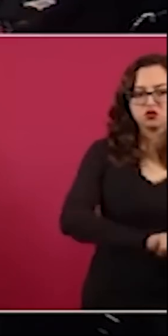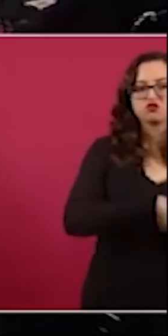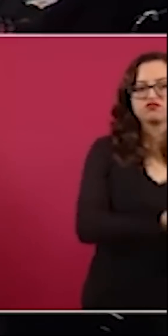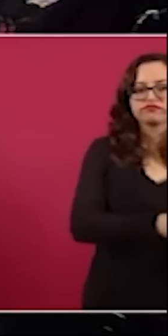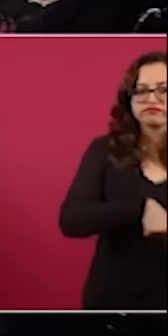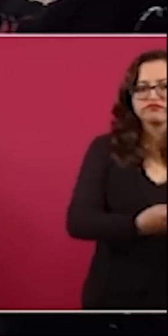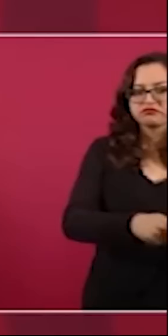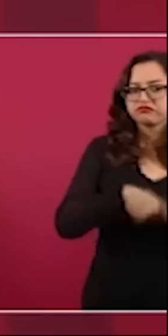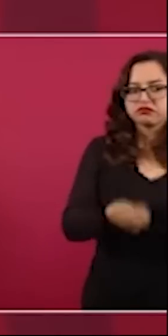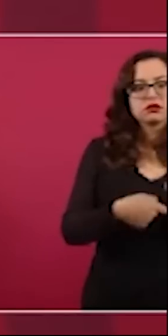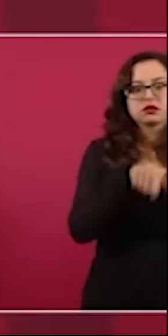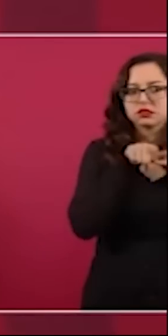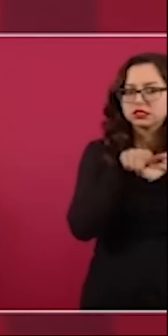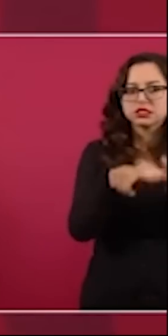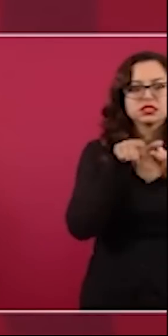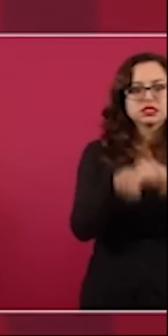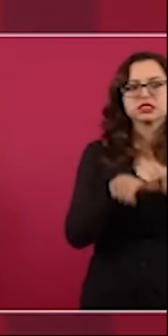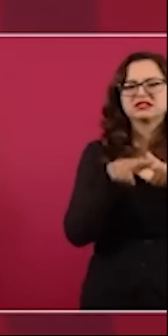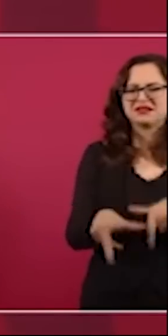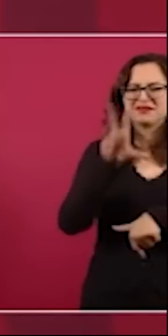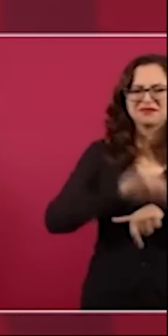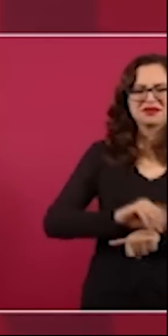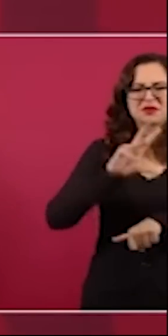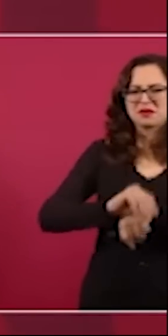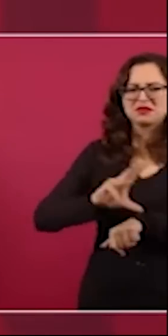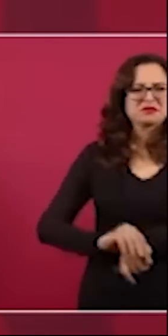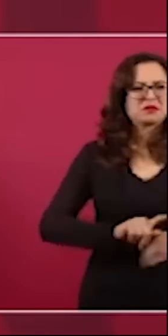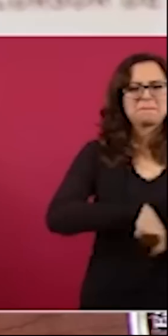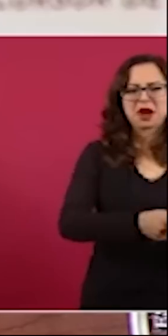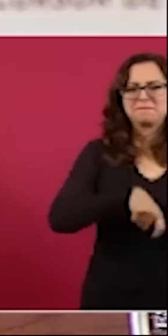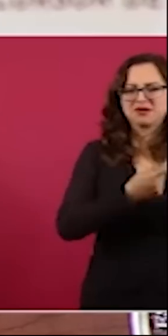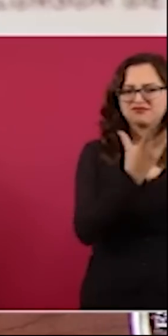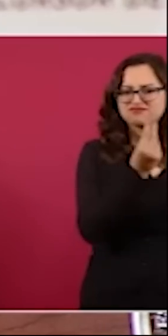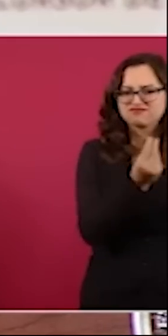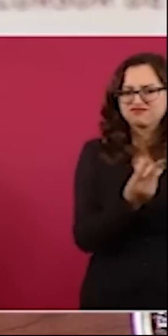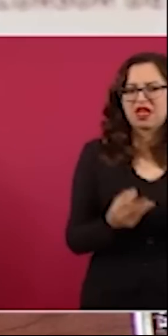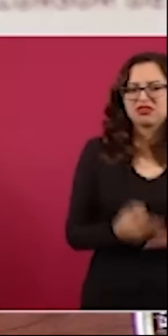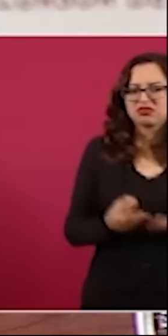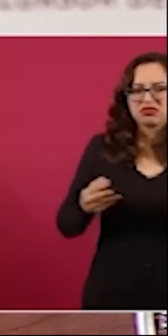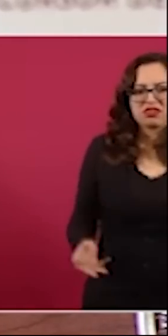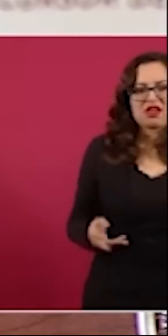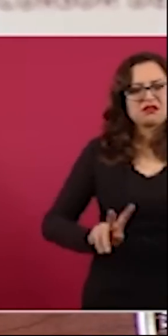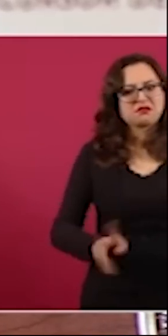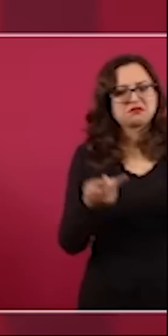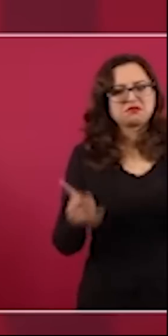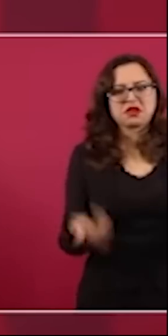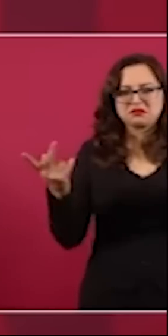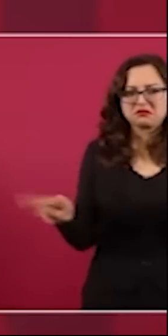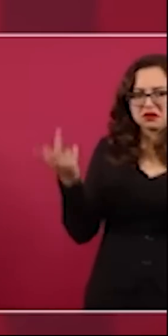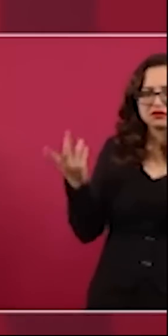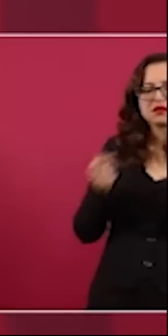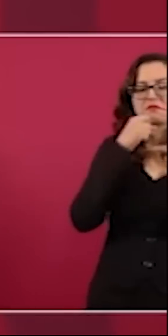empezaron a entregar concesiones a diestra de siniestra y fue cuando empezaron a vender también las